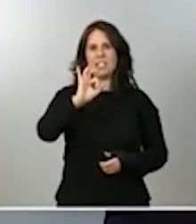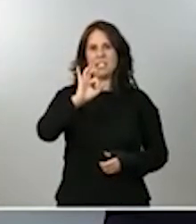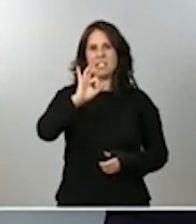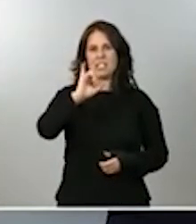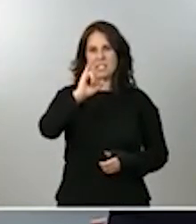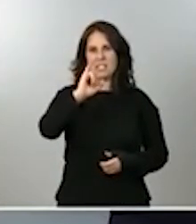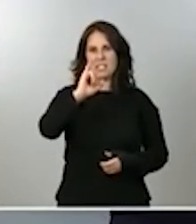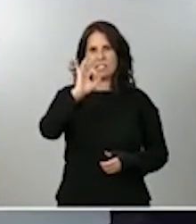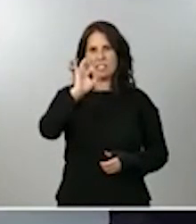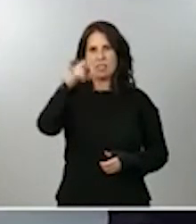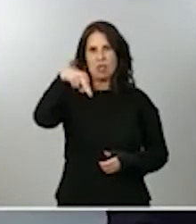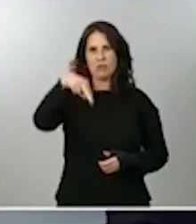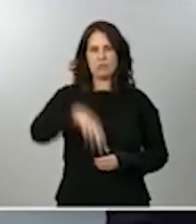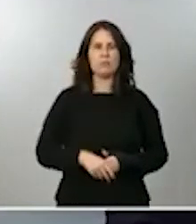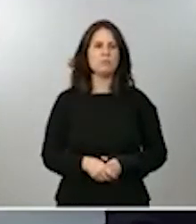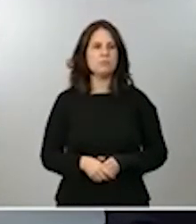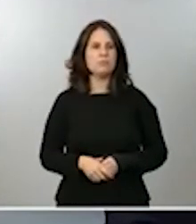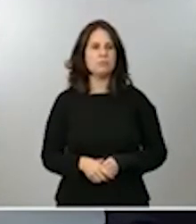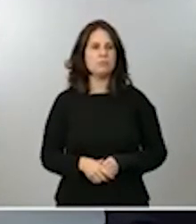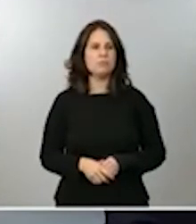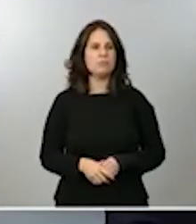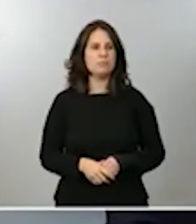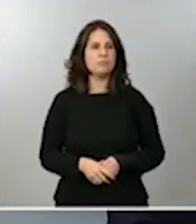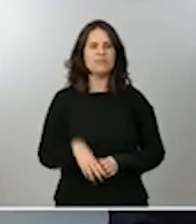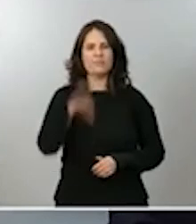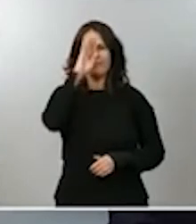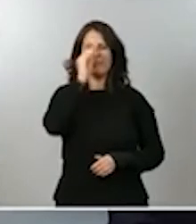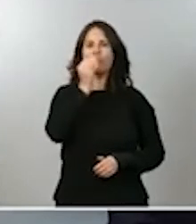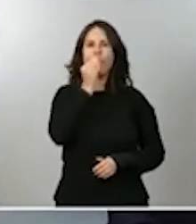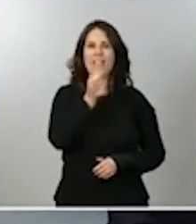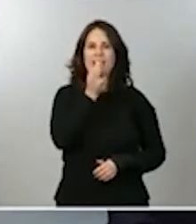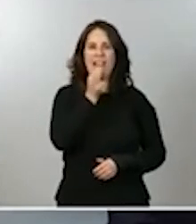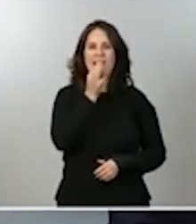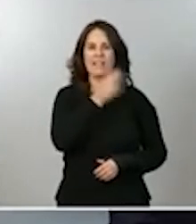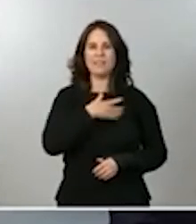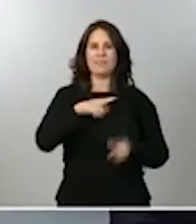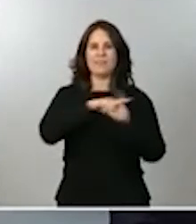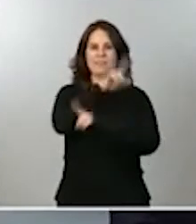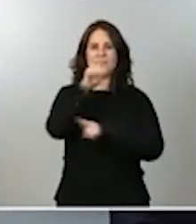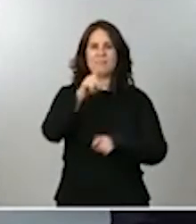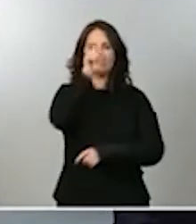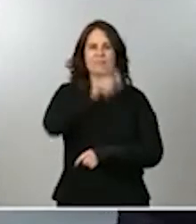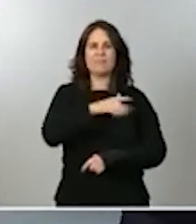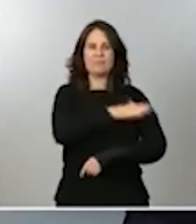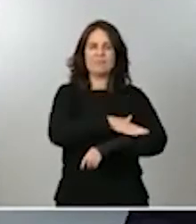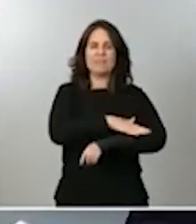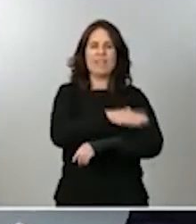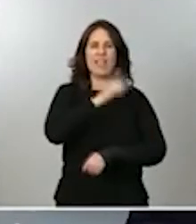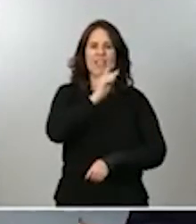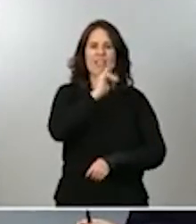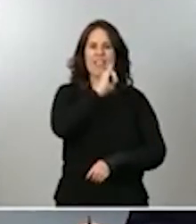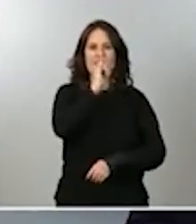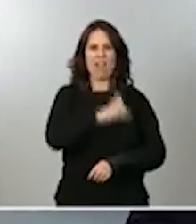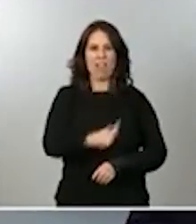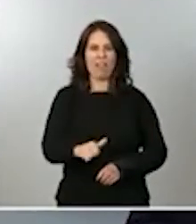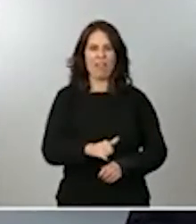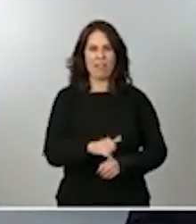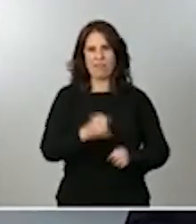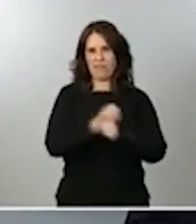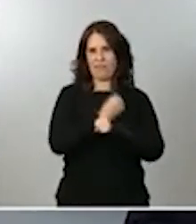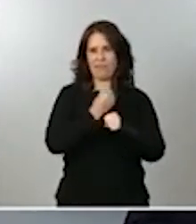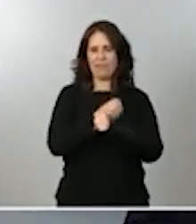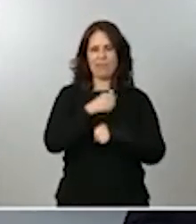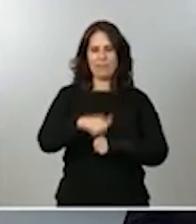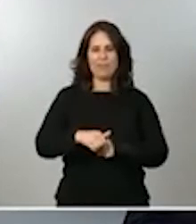Hola, buenas tardes. Yo quería preguntar a la ministra Díaz. Hoy entra en vigor el Real Decreto de Ley de